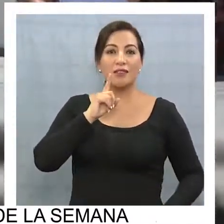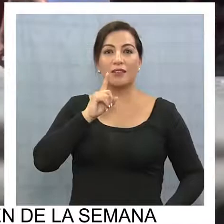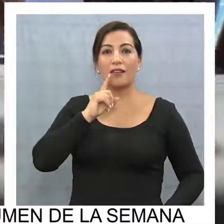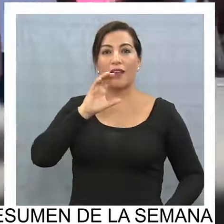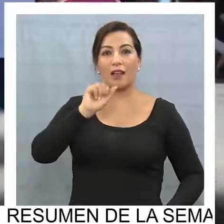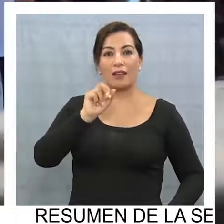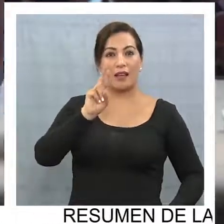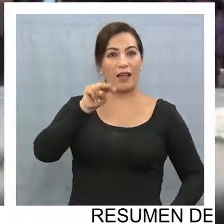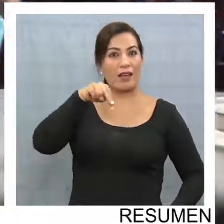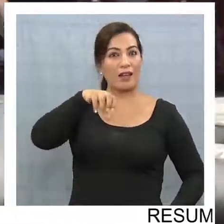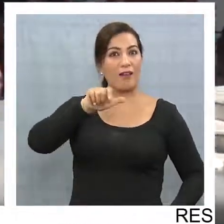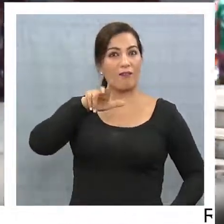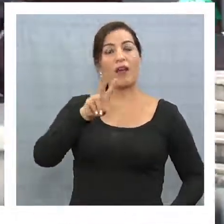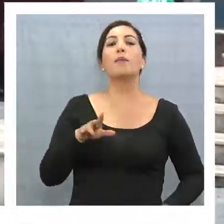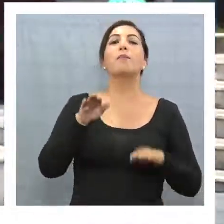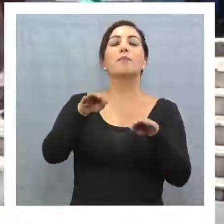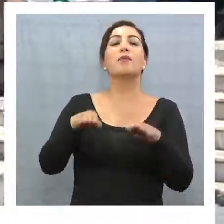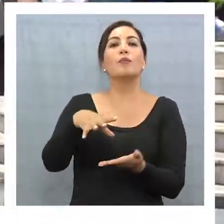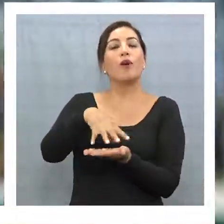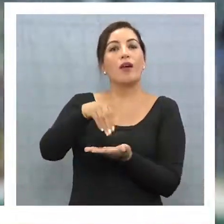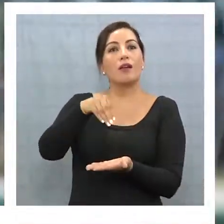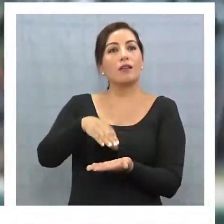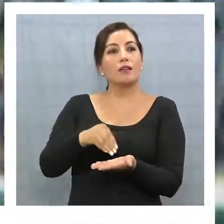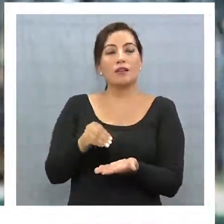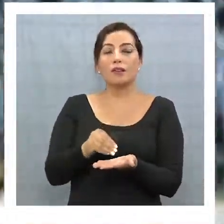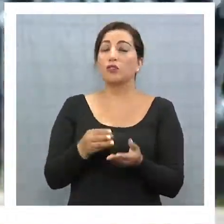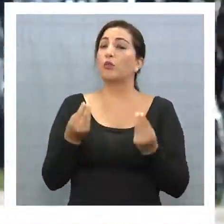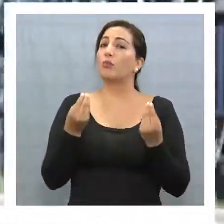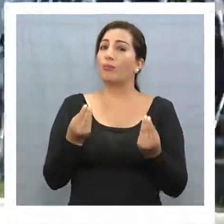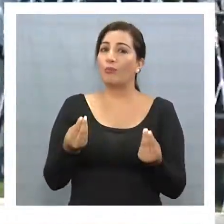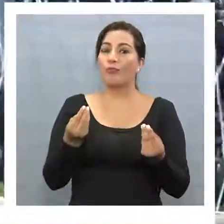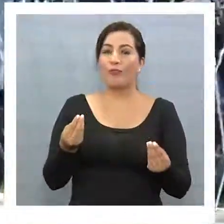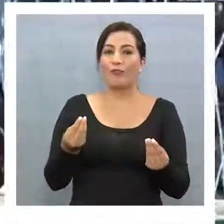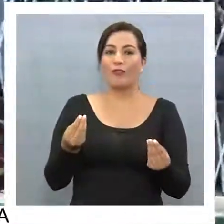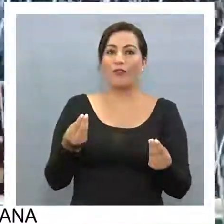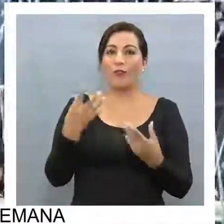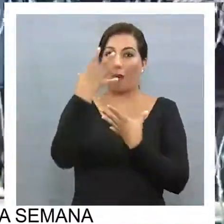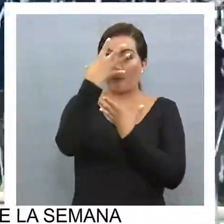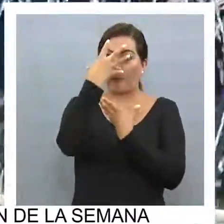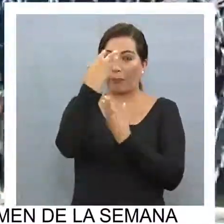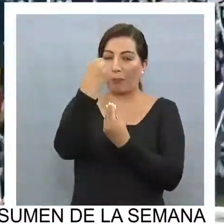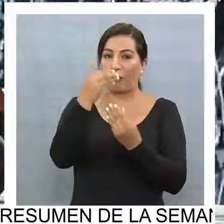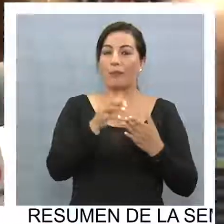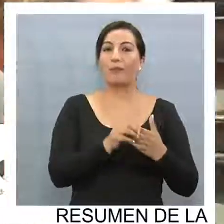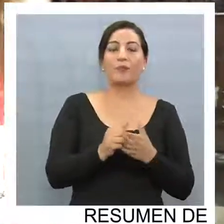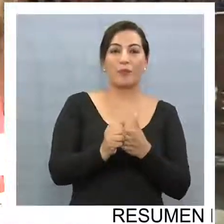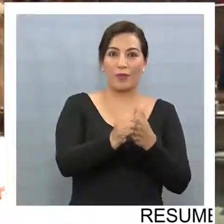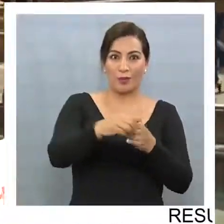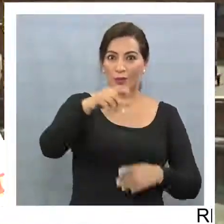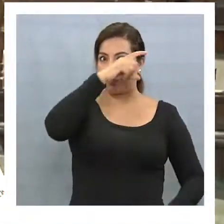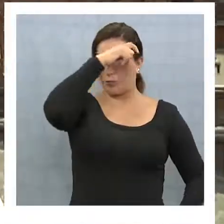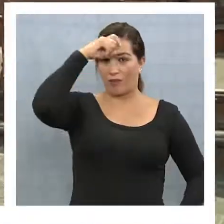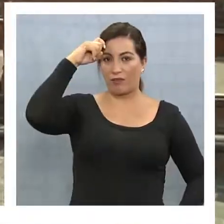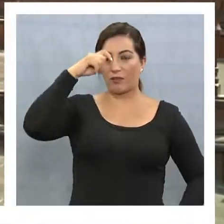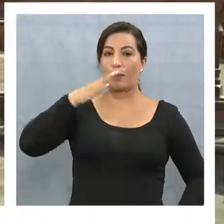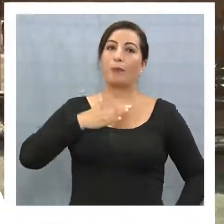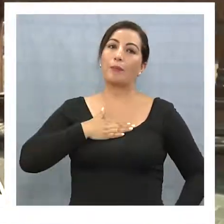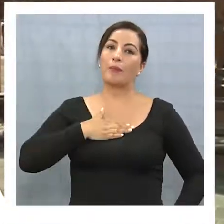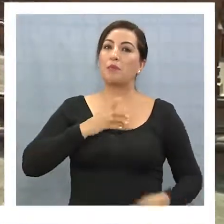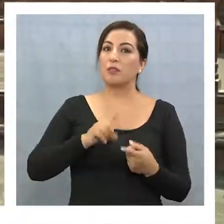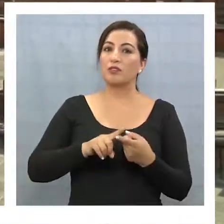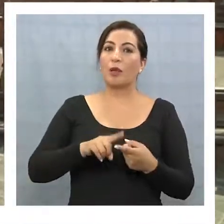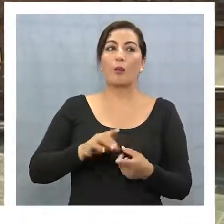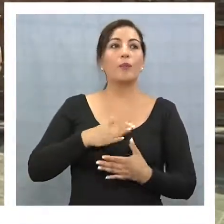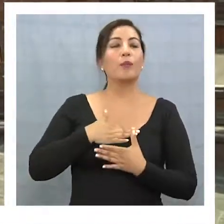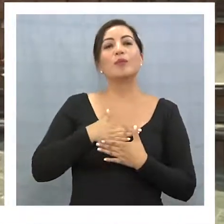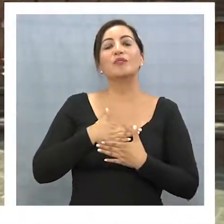carnavales como los de Arica. Serían un atractivo turístico para el verano. Sí, a mí personalmente sí me gustaría.